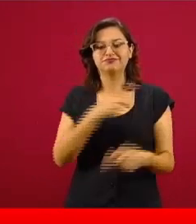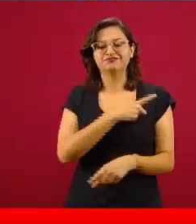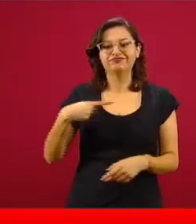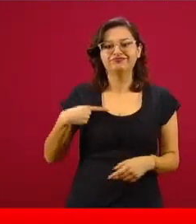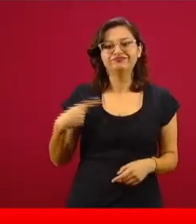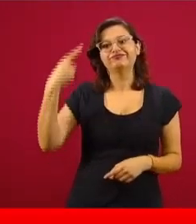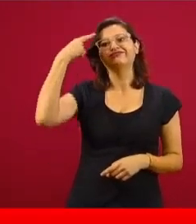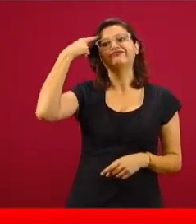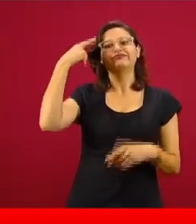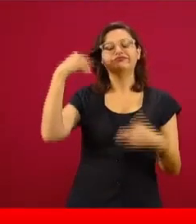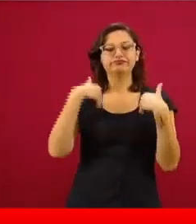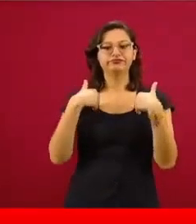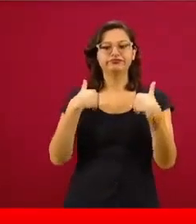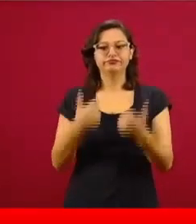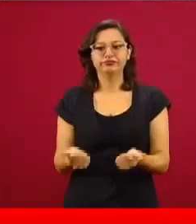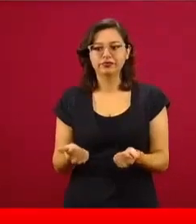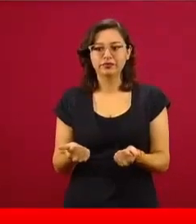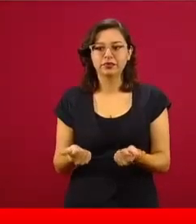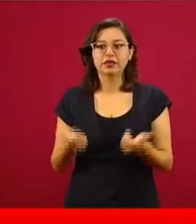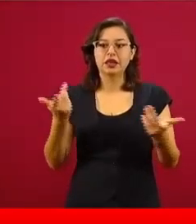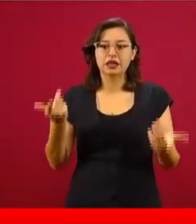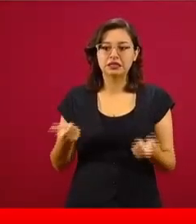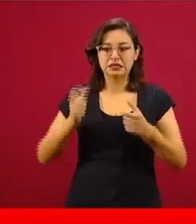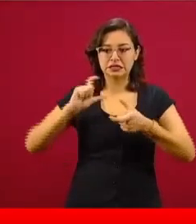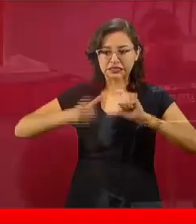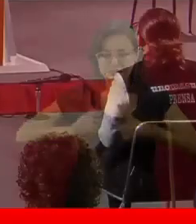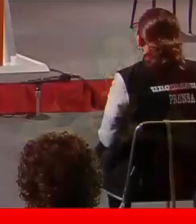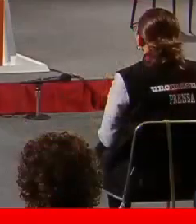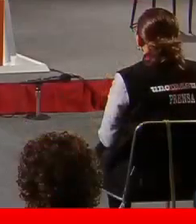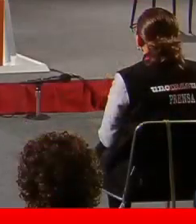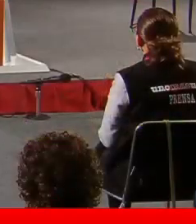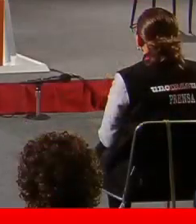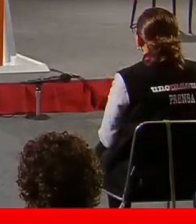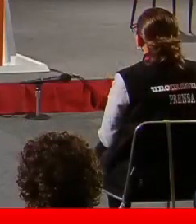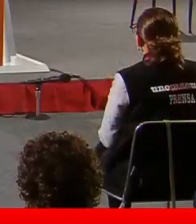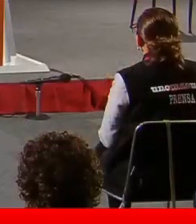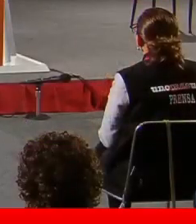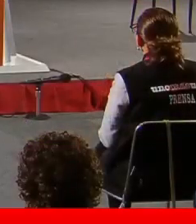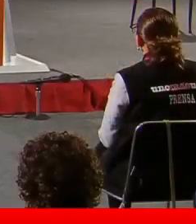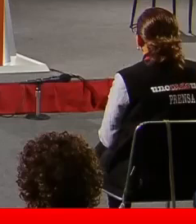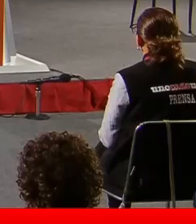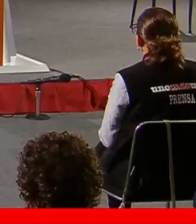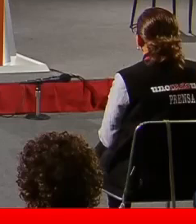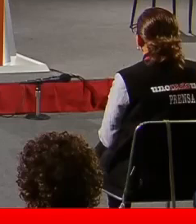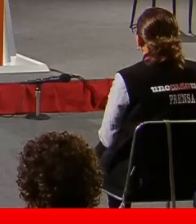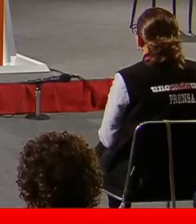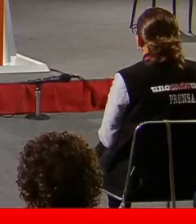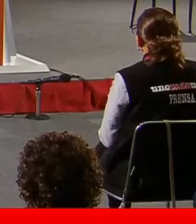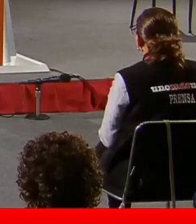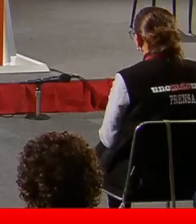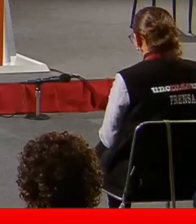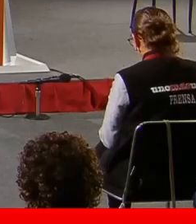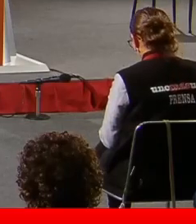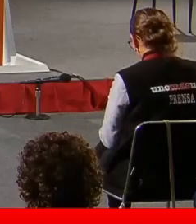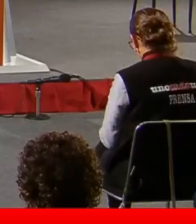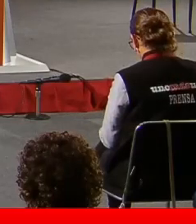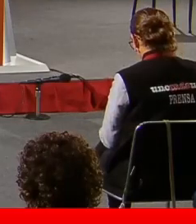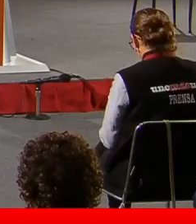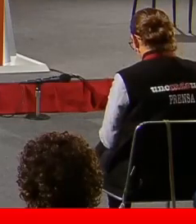conocer el poder del algoritmo, así como en la televisión o en la radio